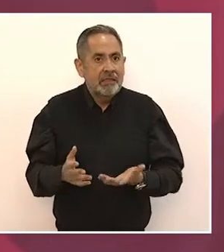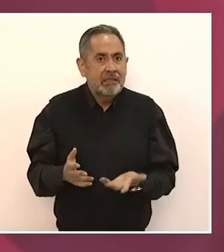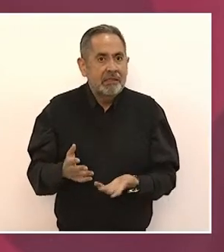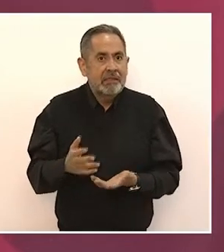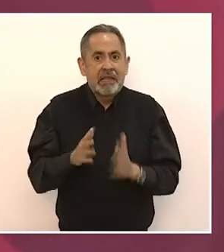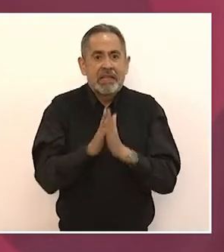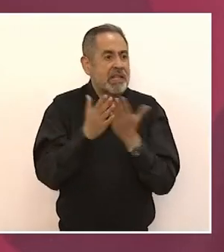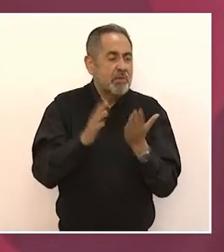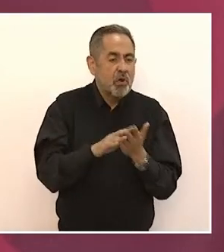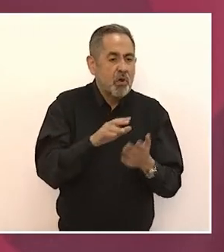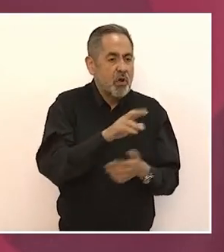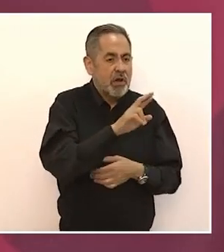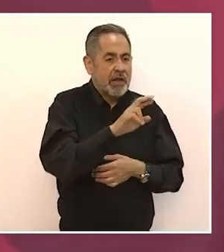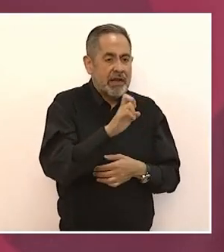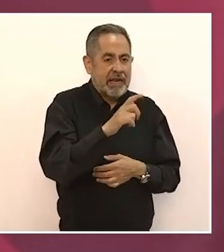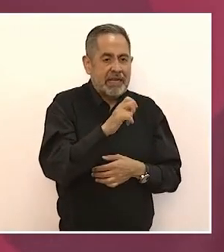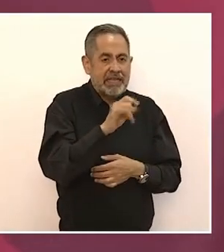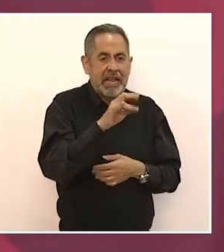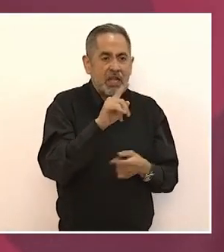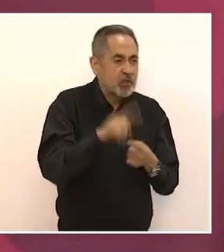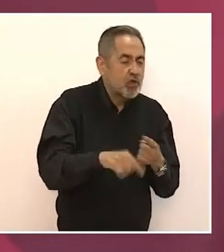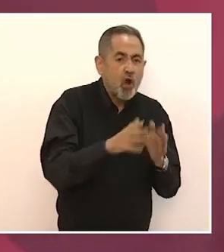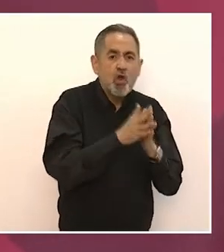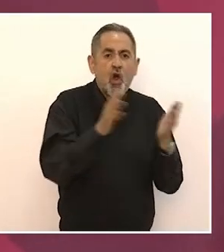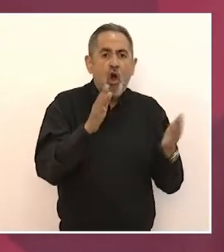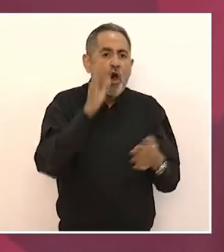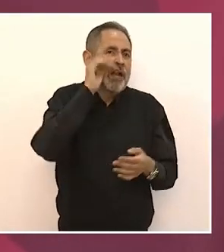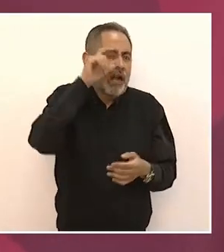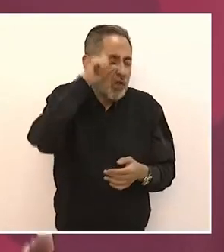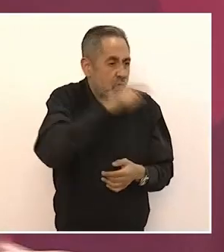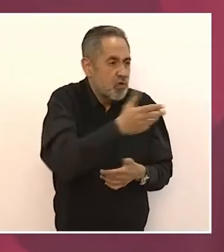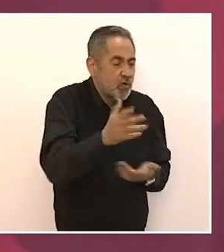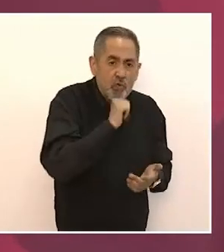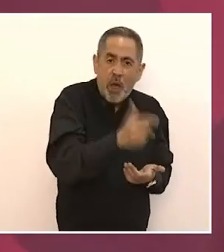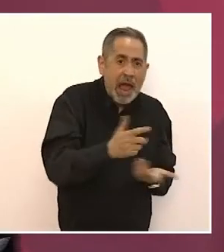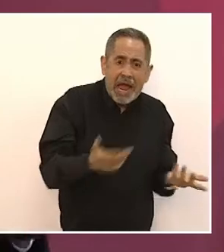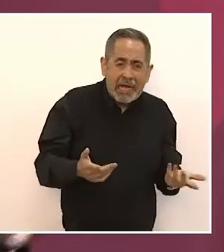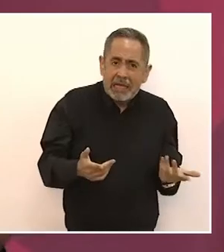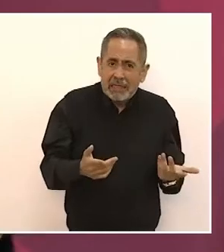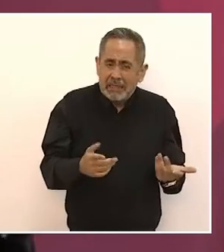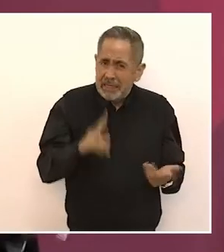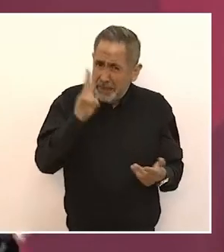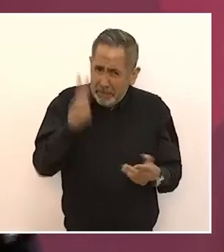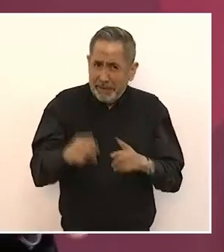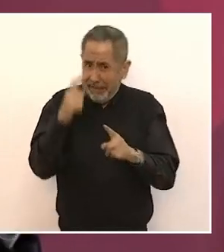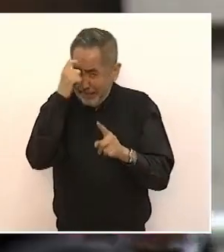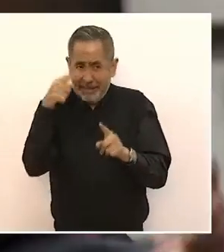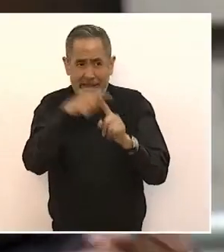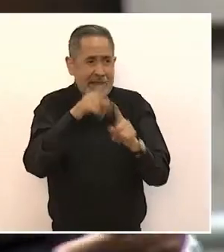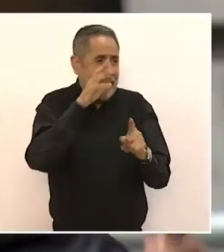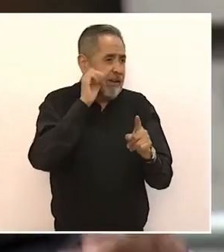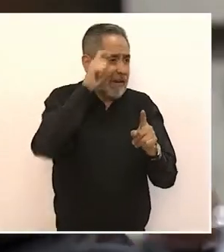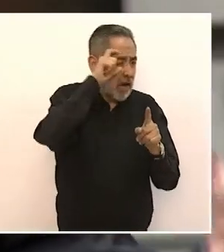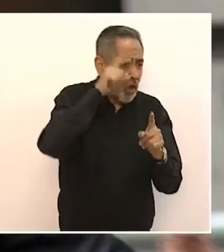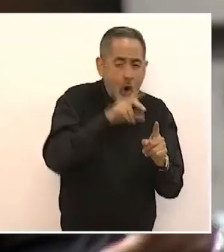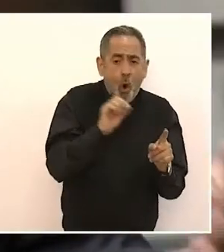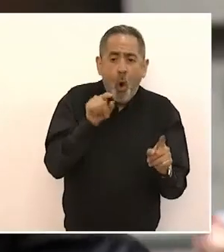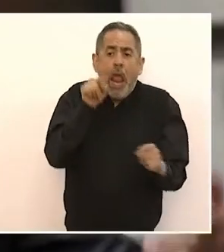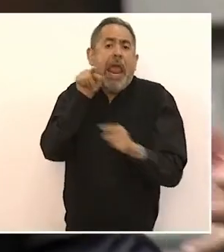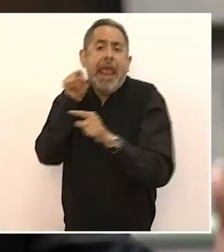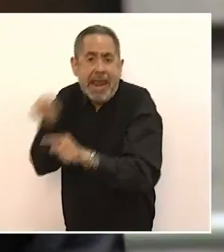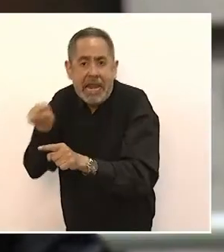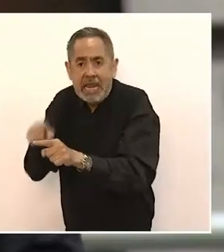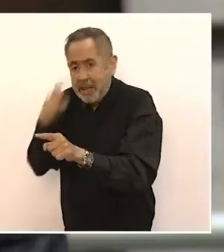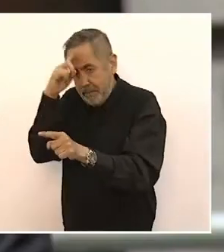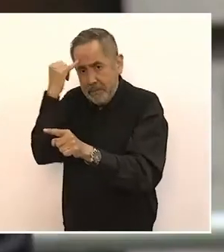ni en los escritos de Ricardo Flores Magón, como que fue algo que se da ahí